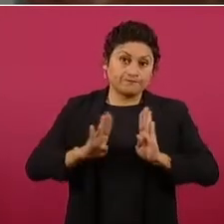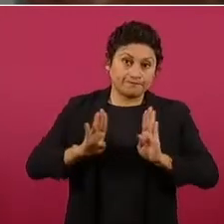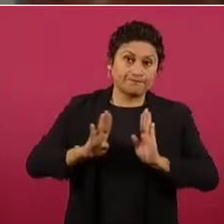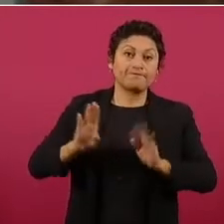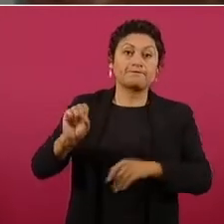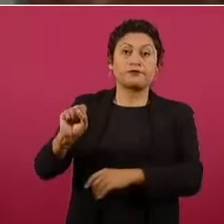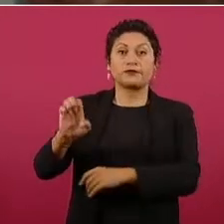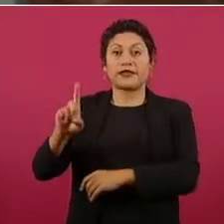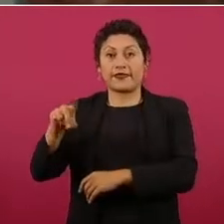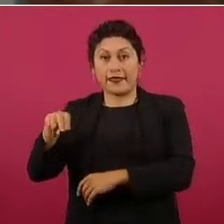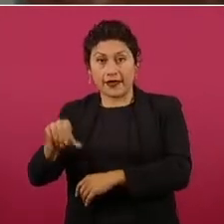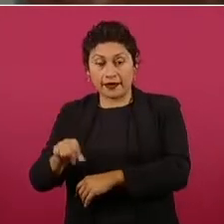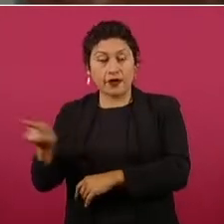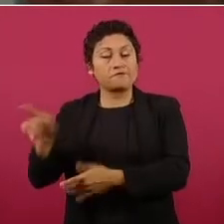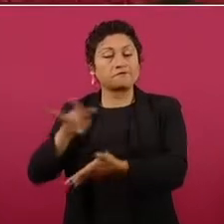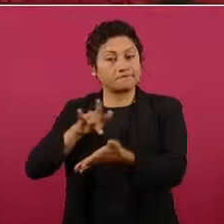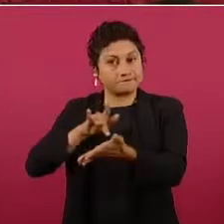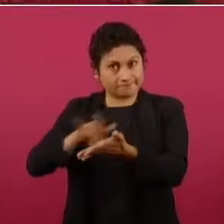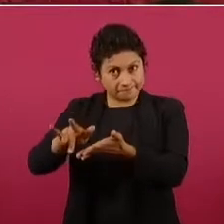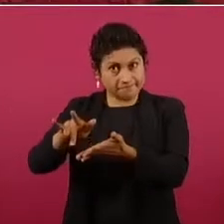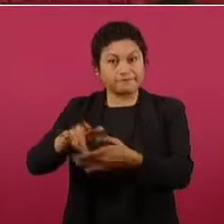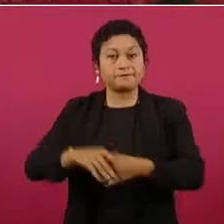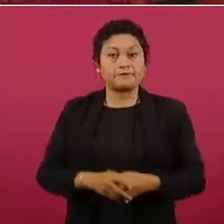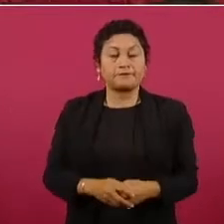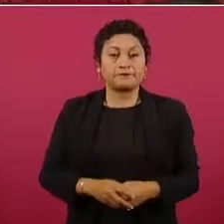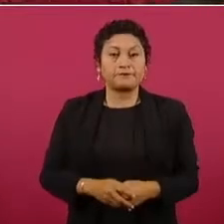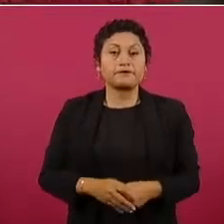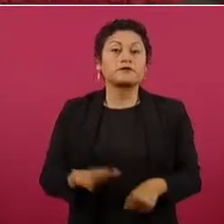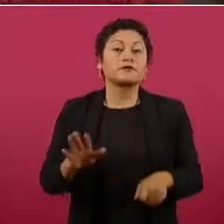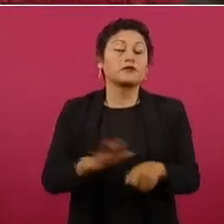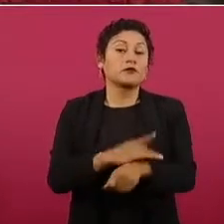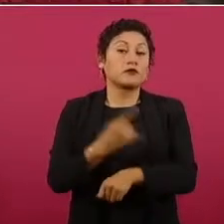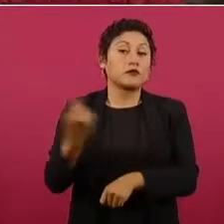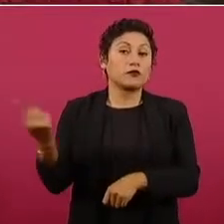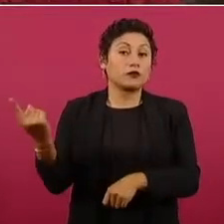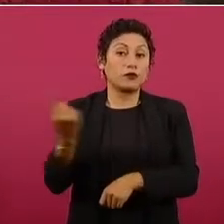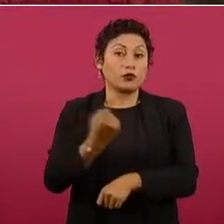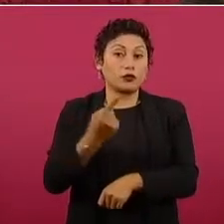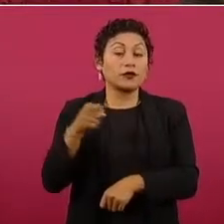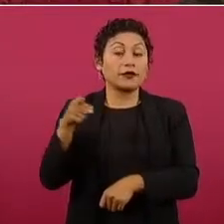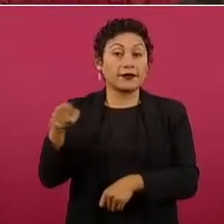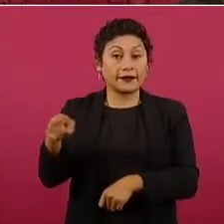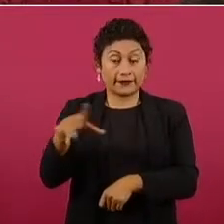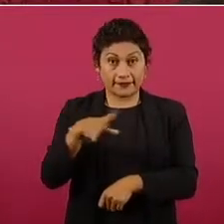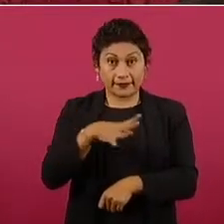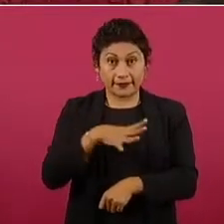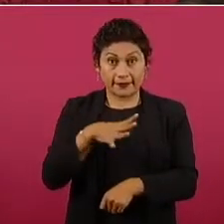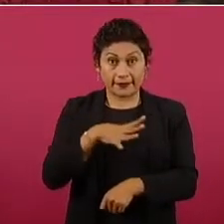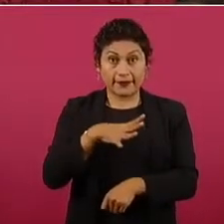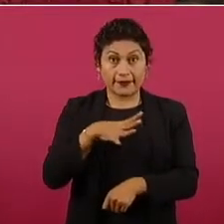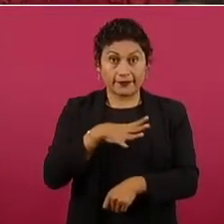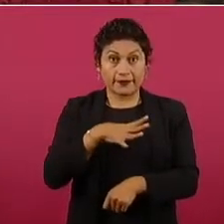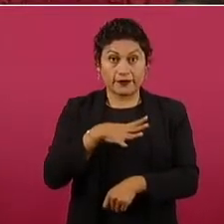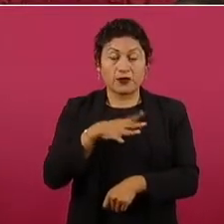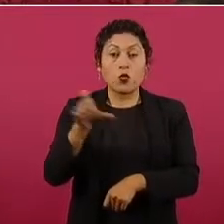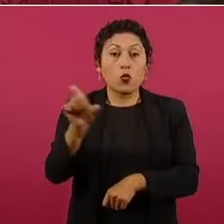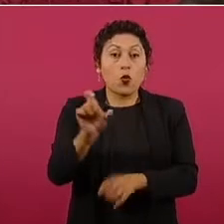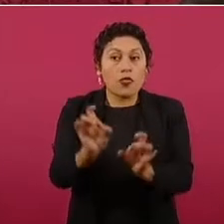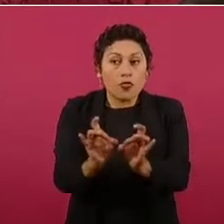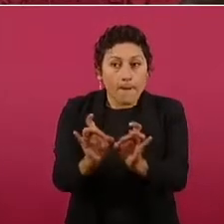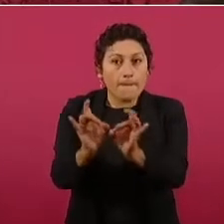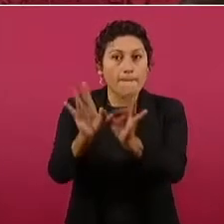El presidente informó que enviará a la ONU su propuesta de tregua mundial para que se suspendan las hostilidades en Ucrania, en